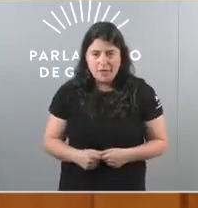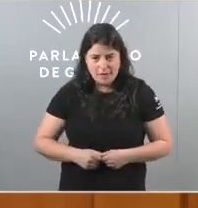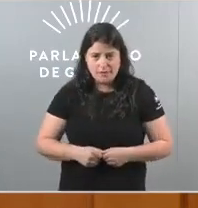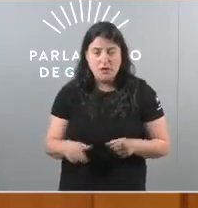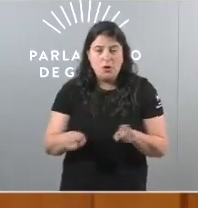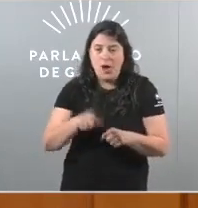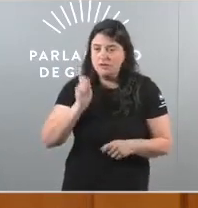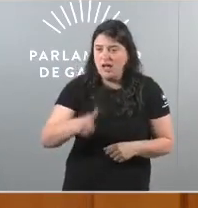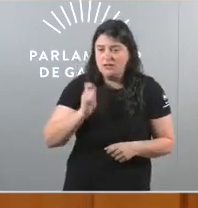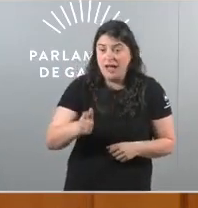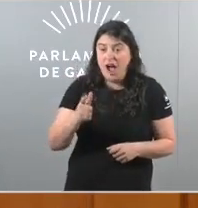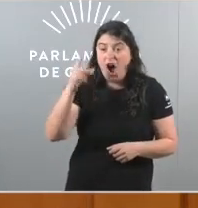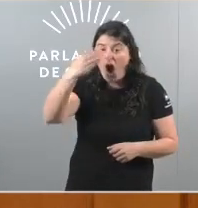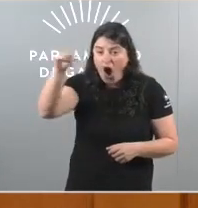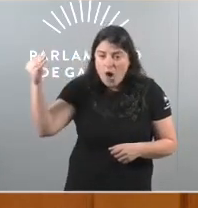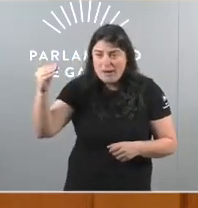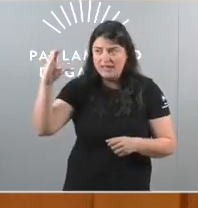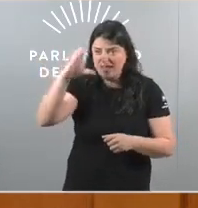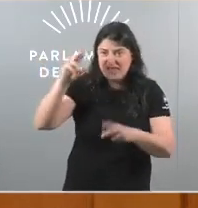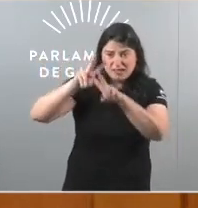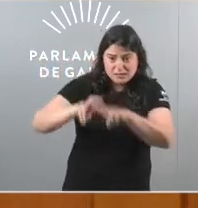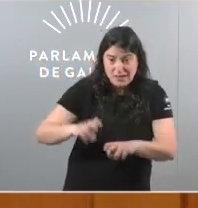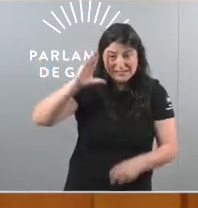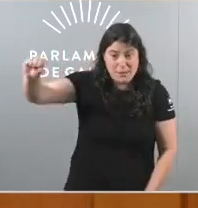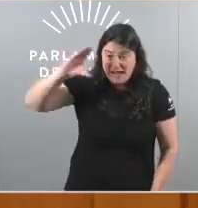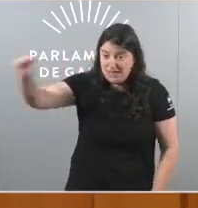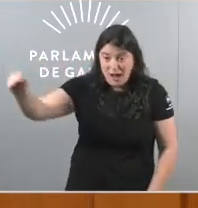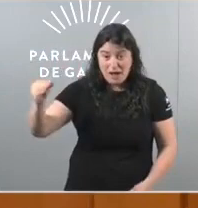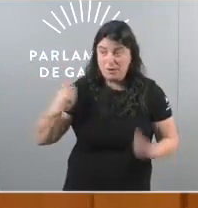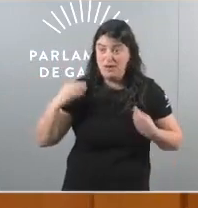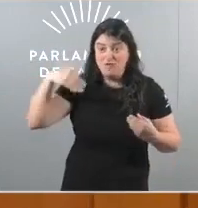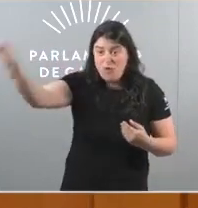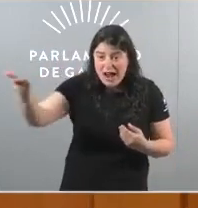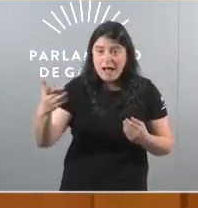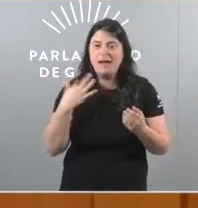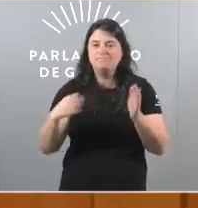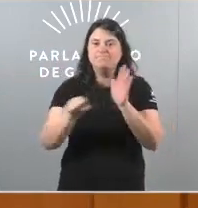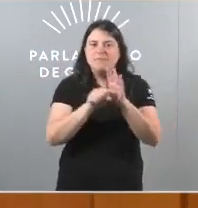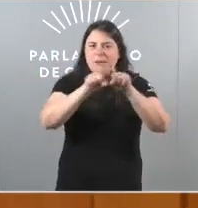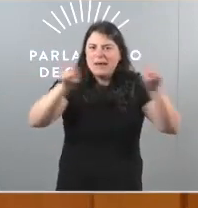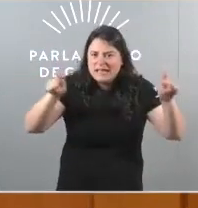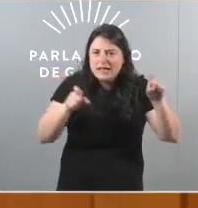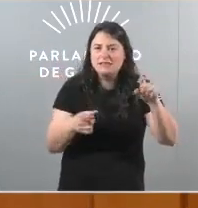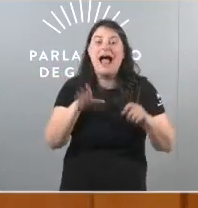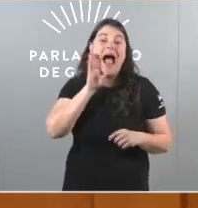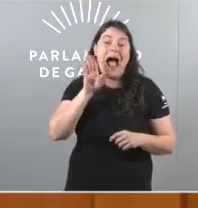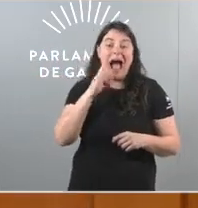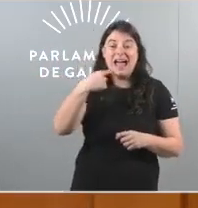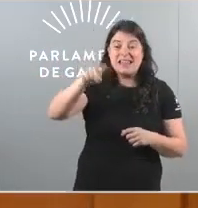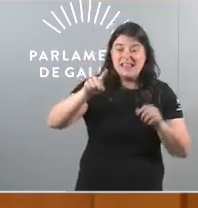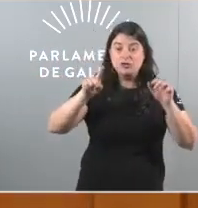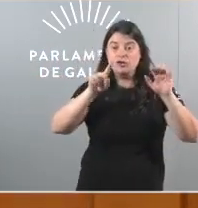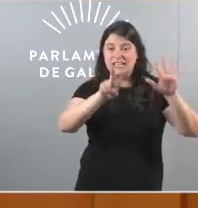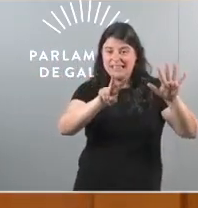continuada do noso talento investigador e as patentes caendo en picado pasamos de 173 en